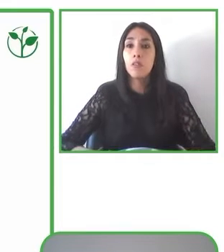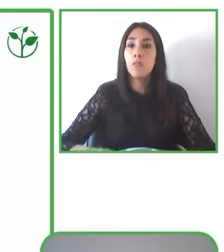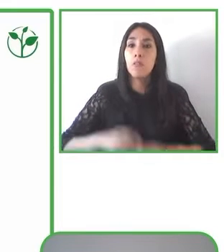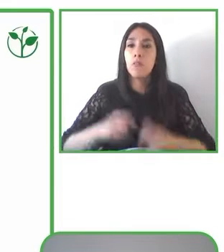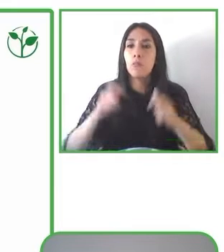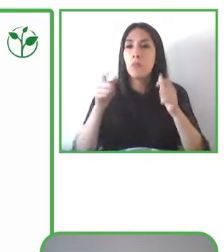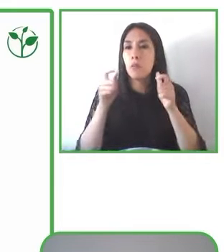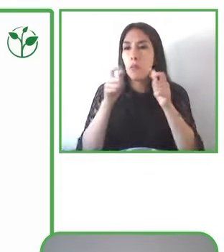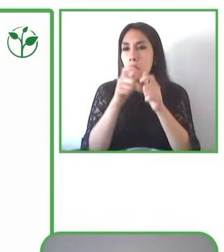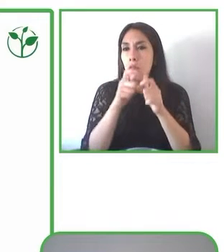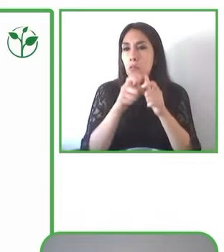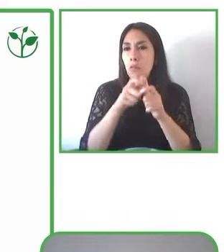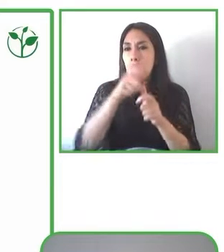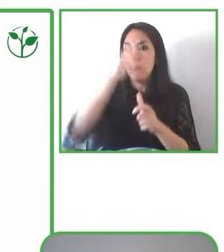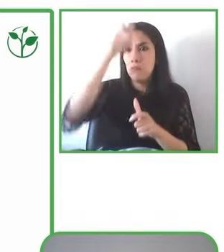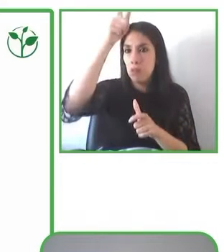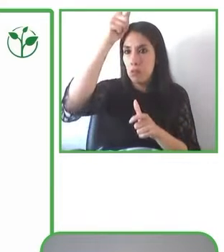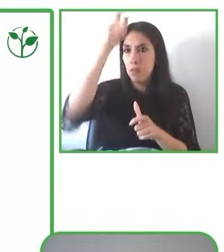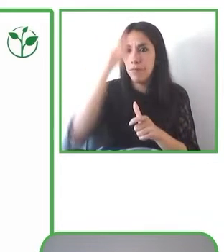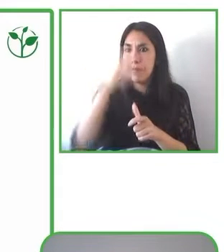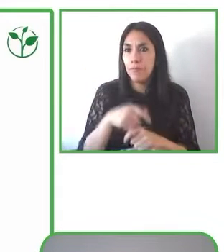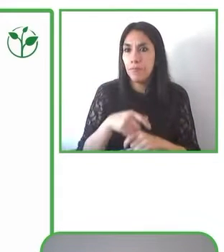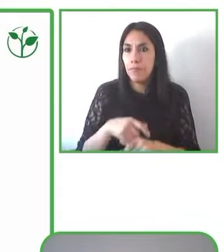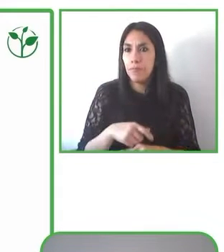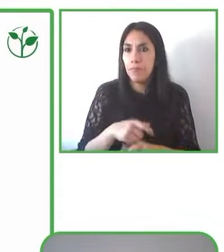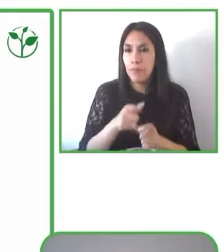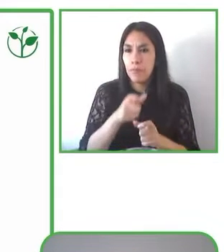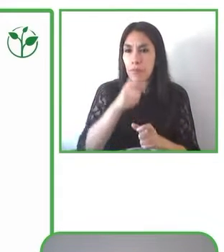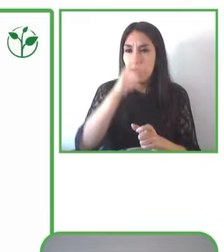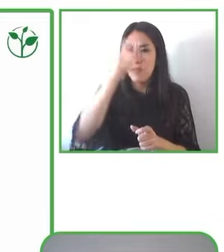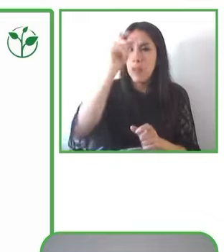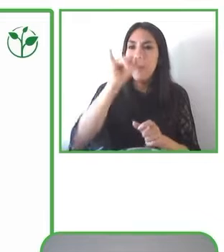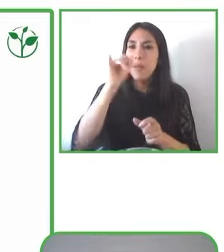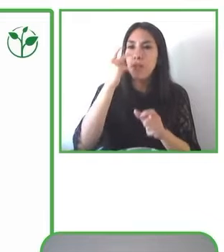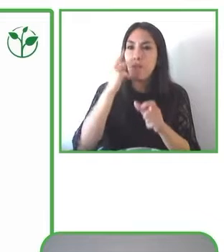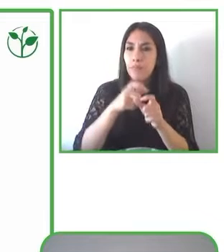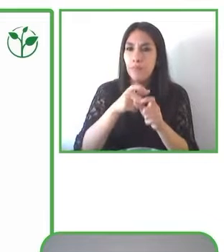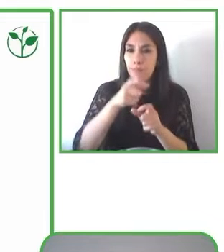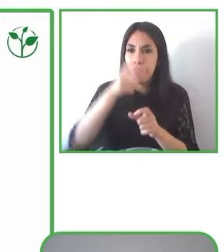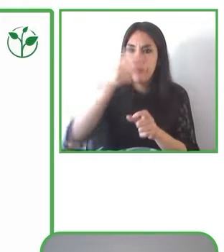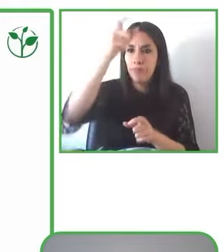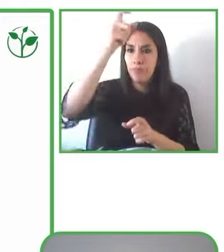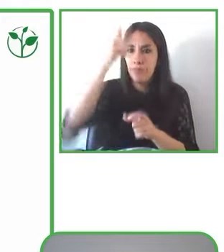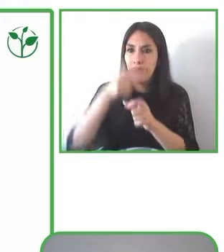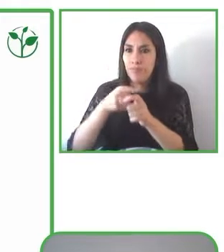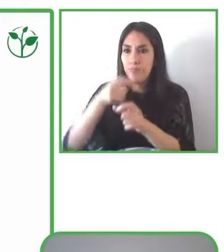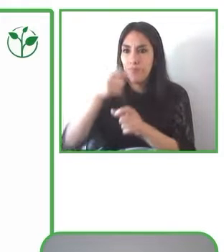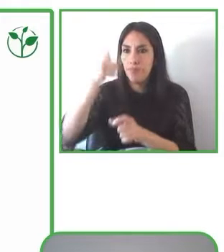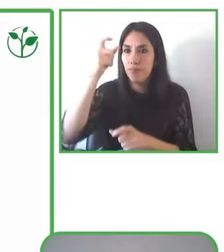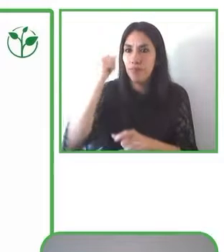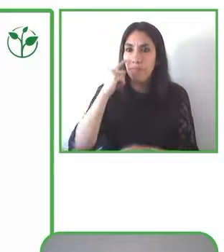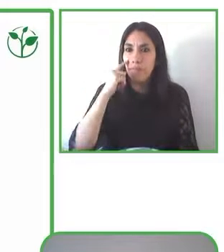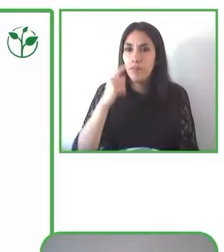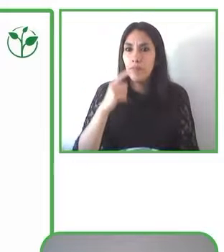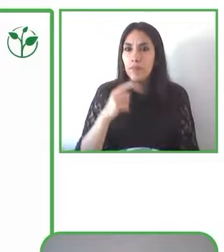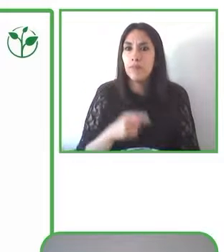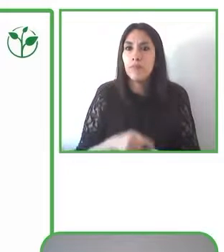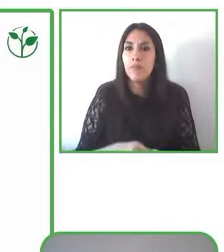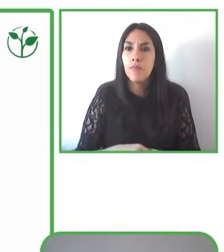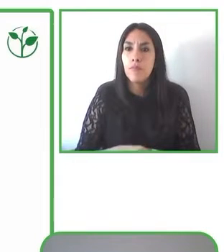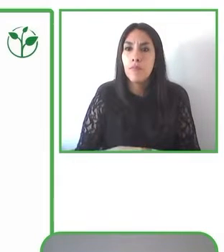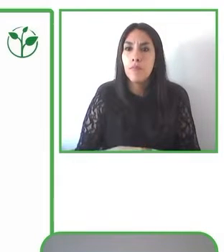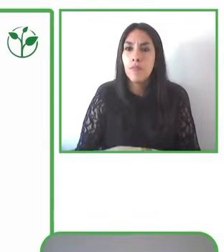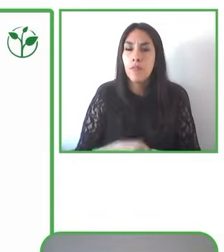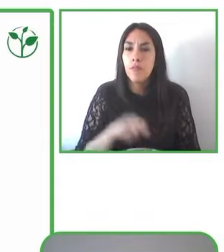cuarta barra de chocolate. Un, dos, tres, cuatro. Y va contando. No sabe las palabras, no se acuerda de las palabras. Por lo